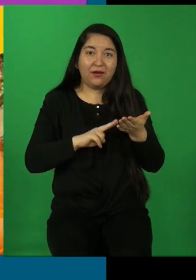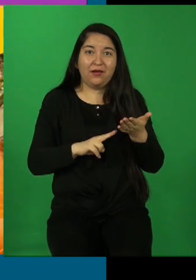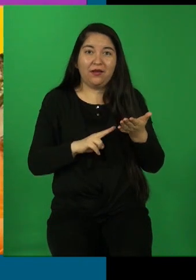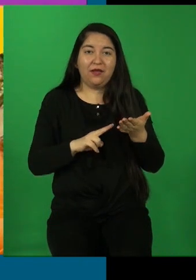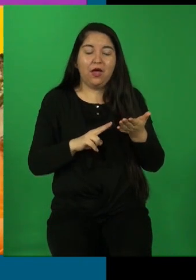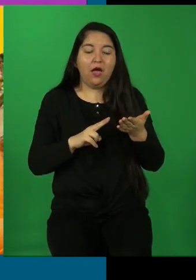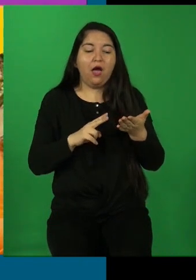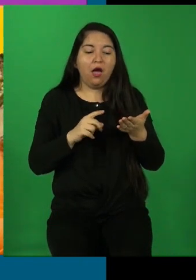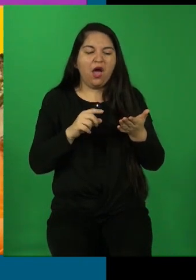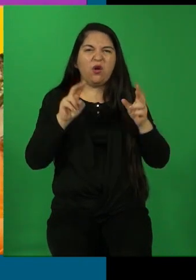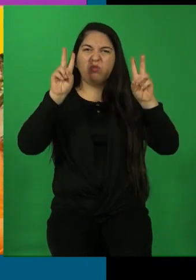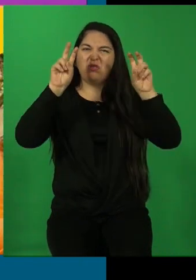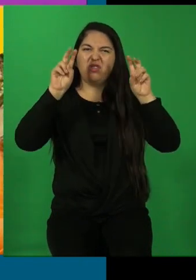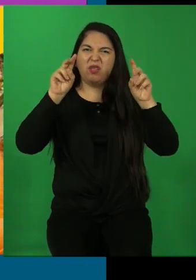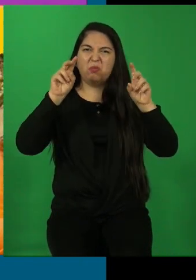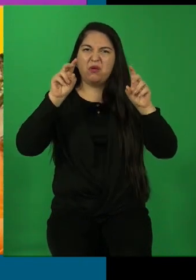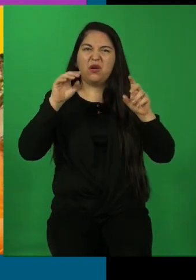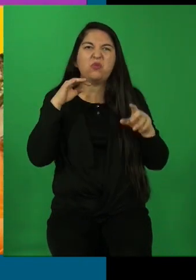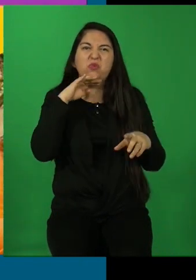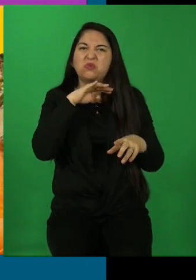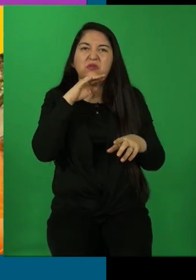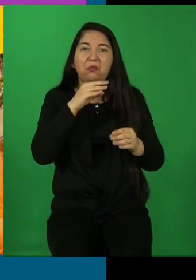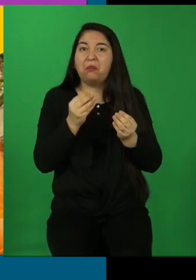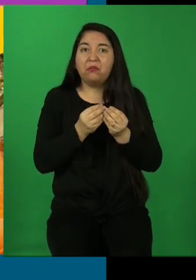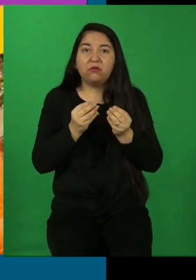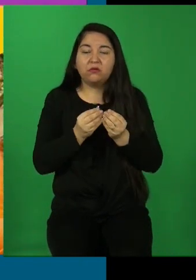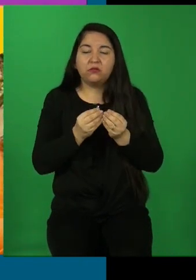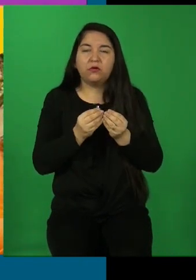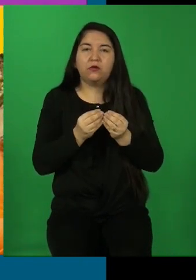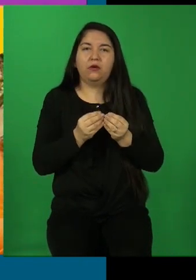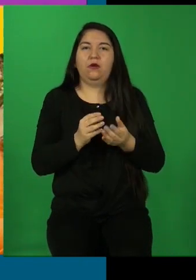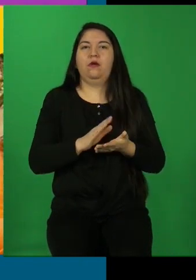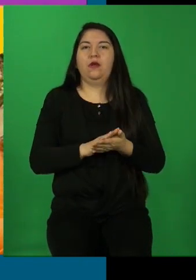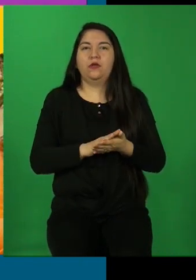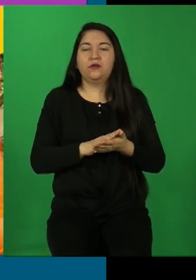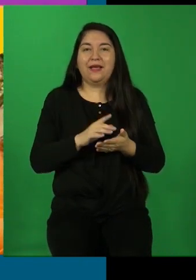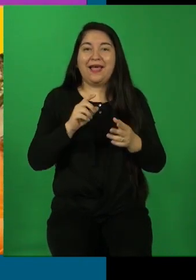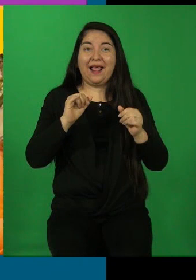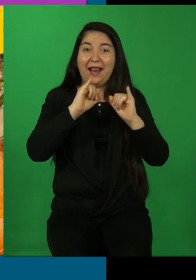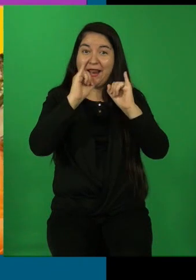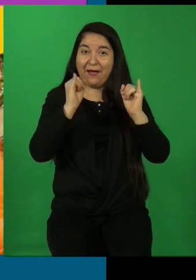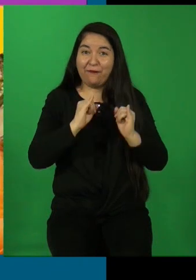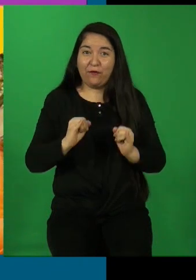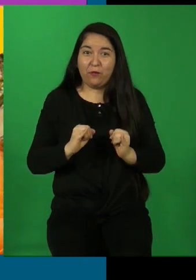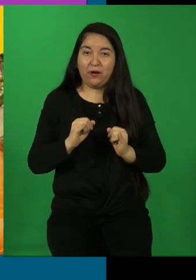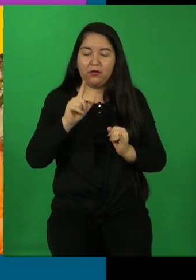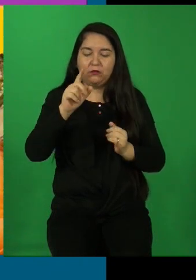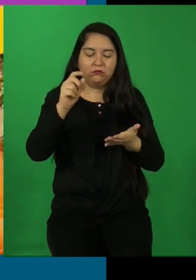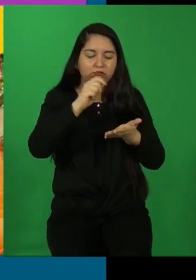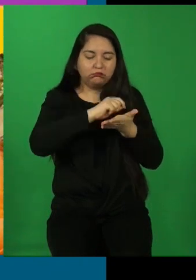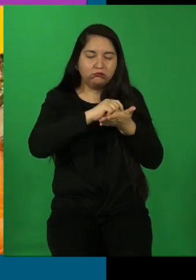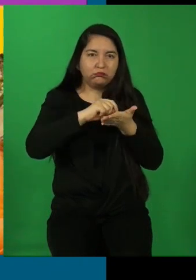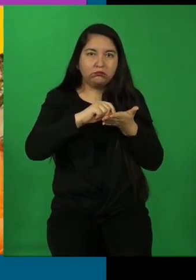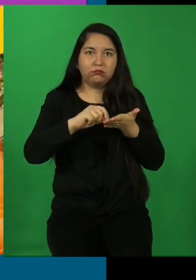literatura ya todo está escrito. Lo diferente es la forma de escribirlo.